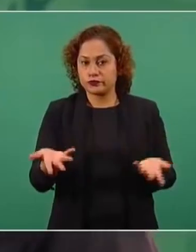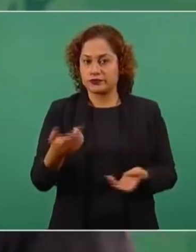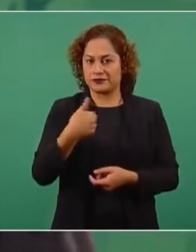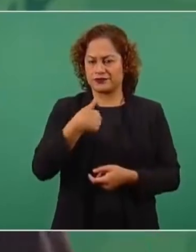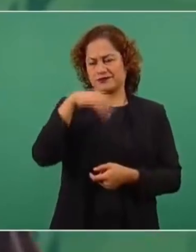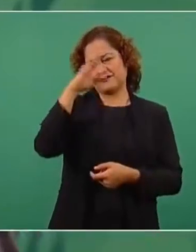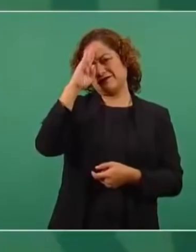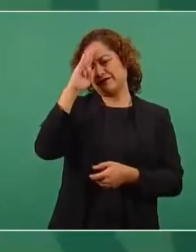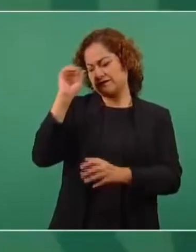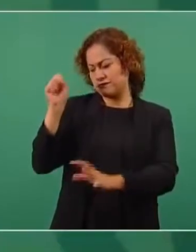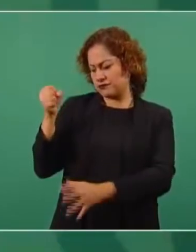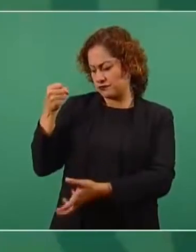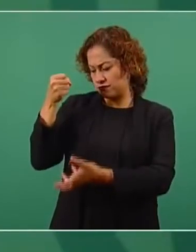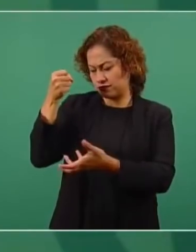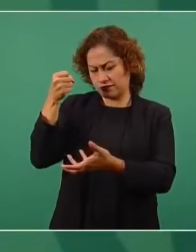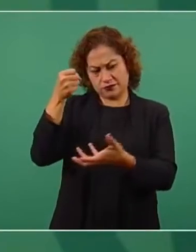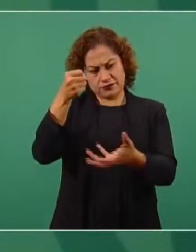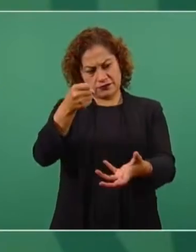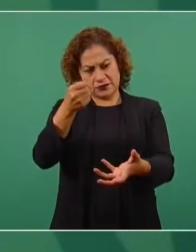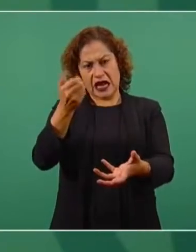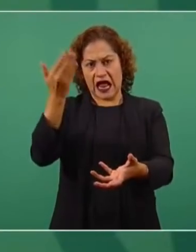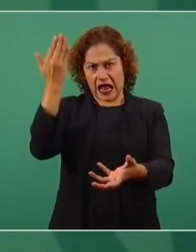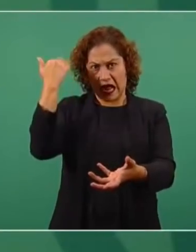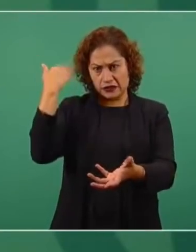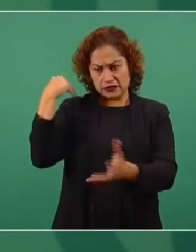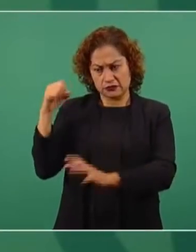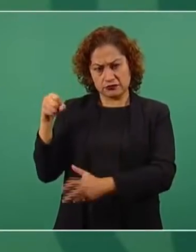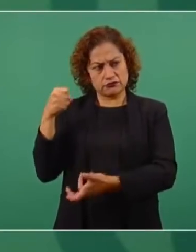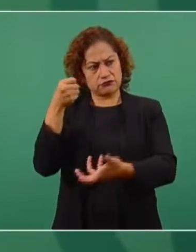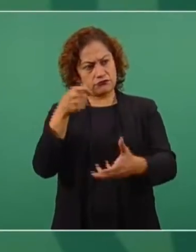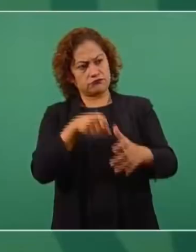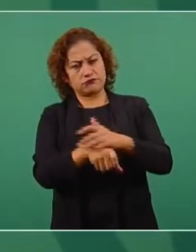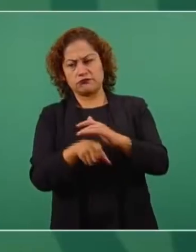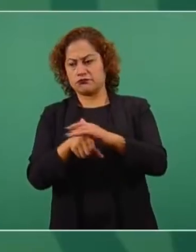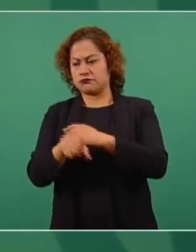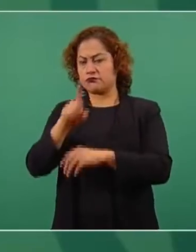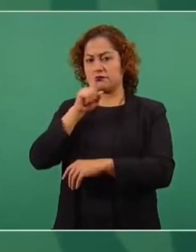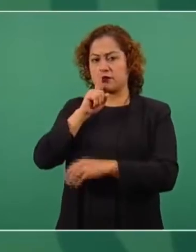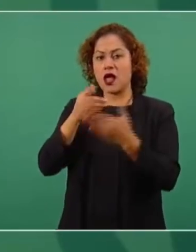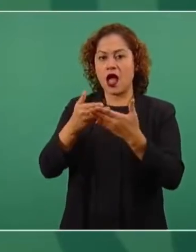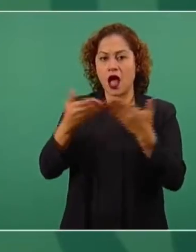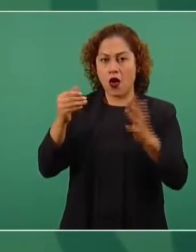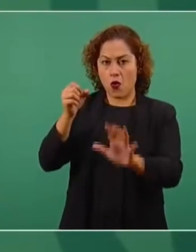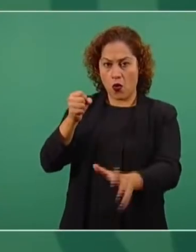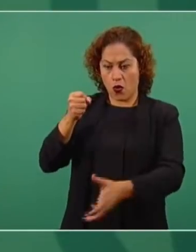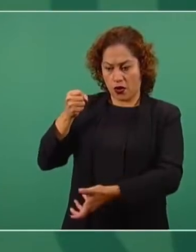todo ese dinero, pues ahora son becas para estudiantes de familias humildes.